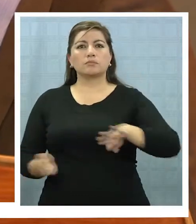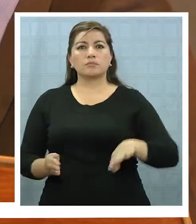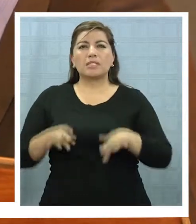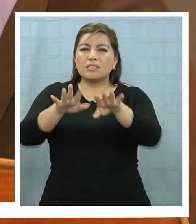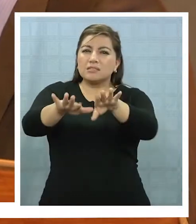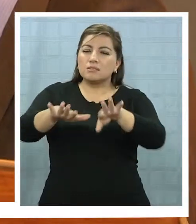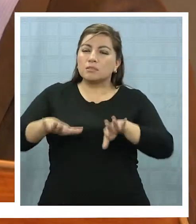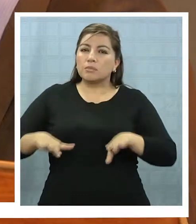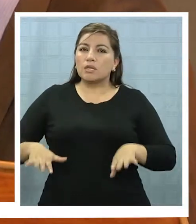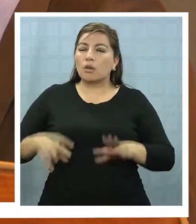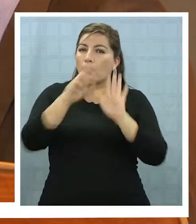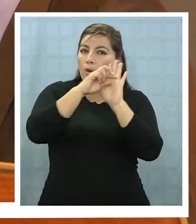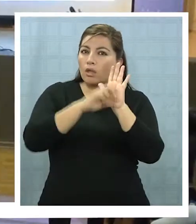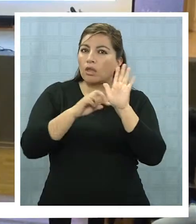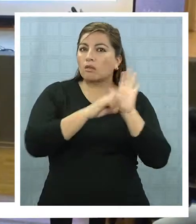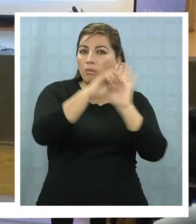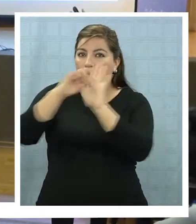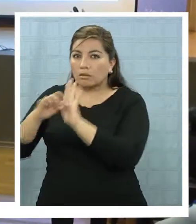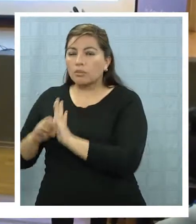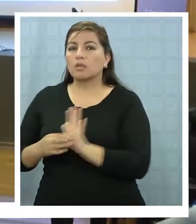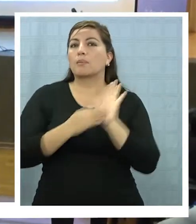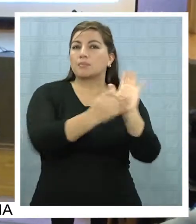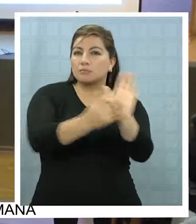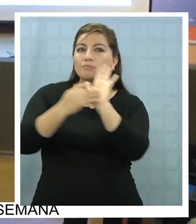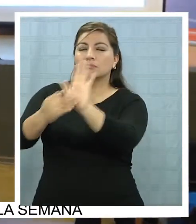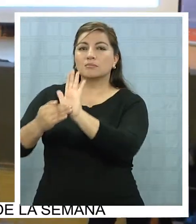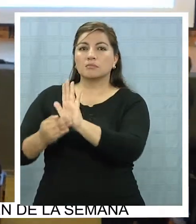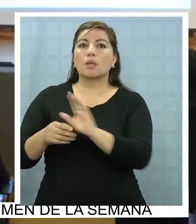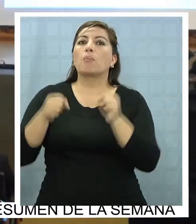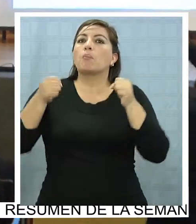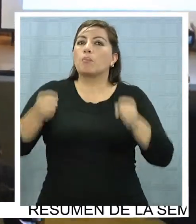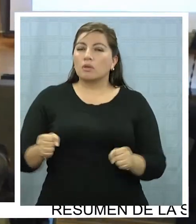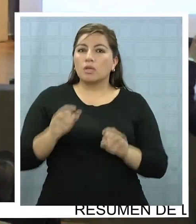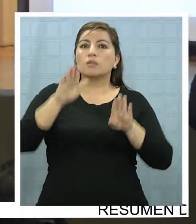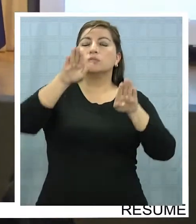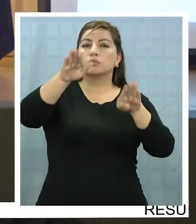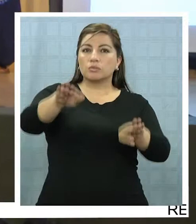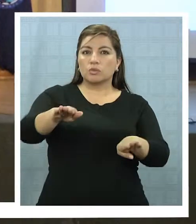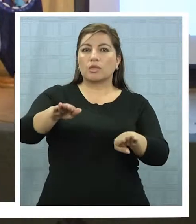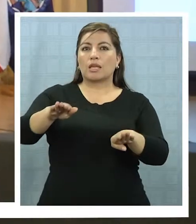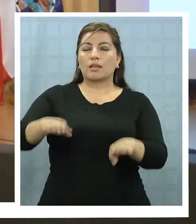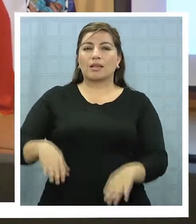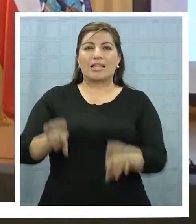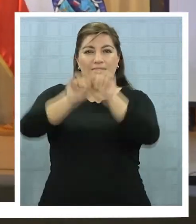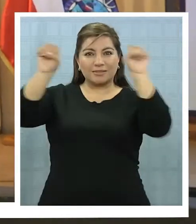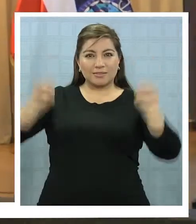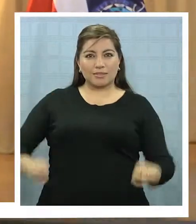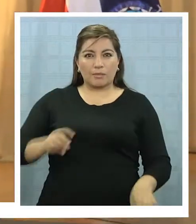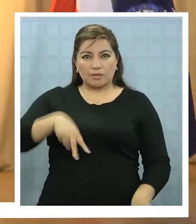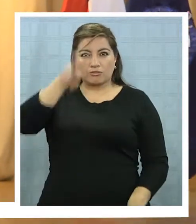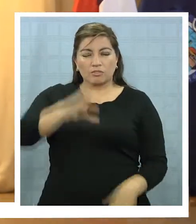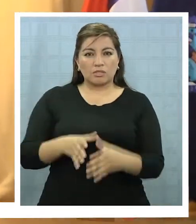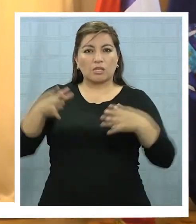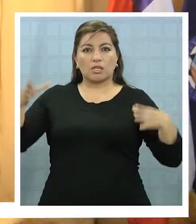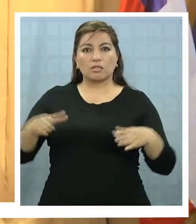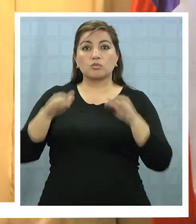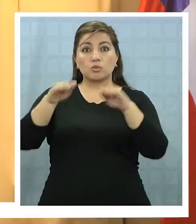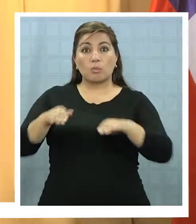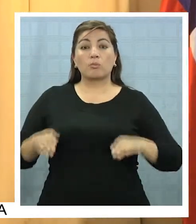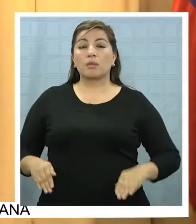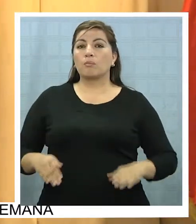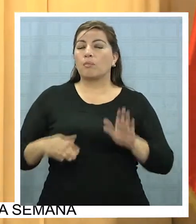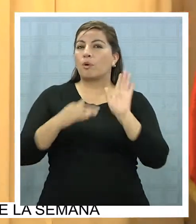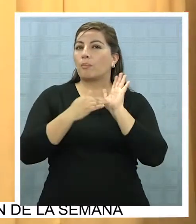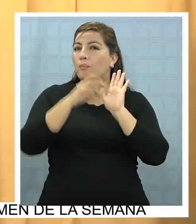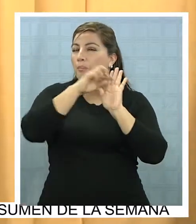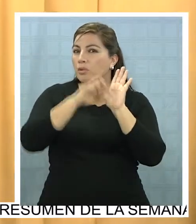varios proyectos de energías renovables que esperan puedan aportar al sistema interconectado del Norte Grande, como es el proyecto Espejo de